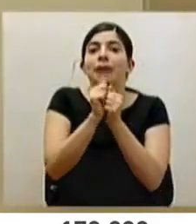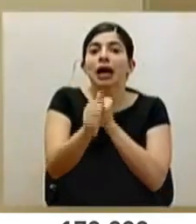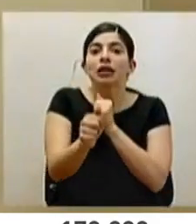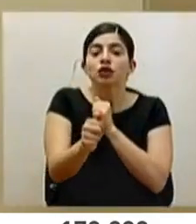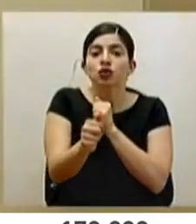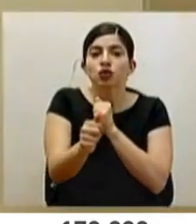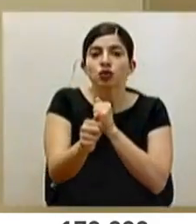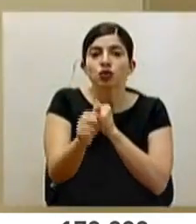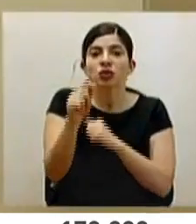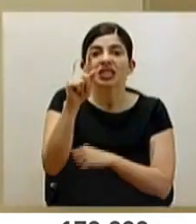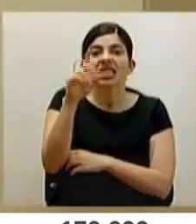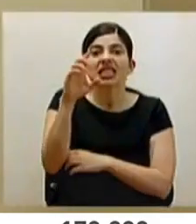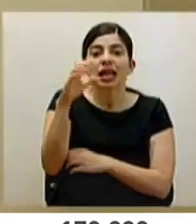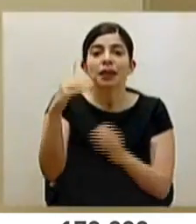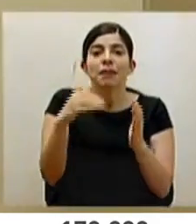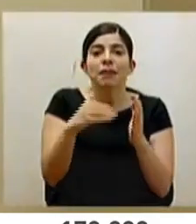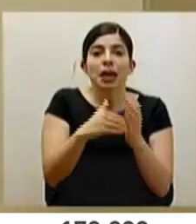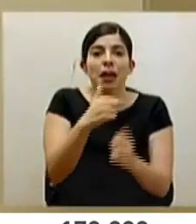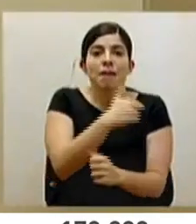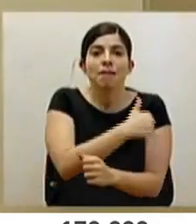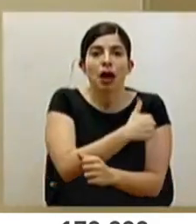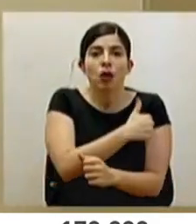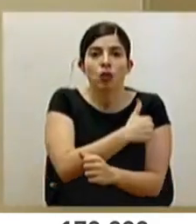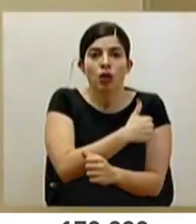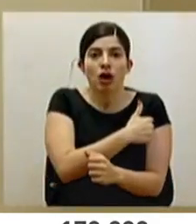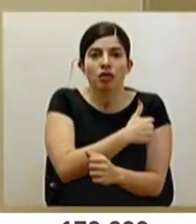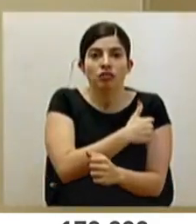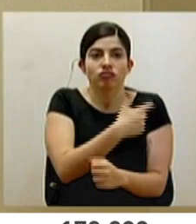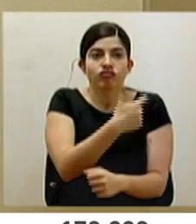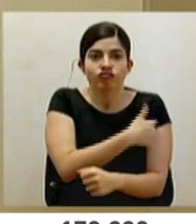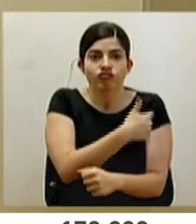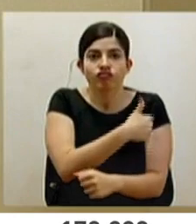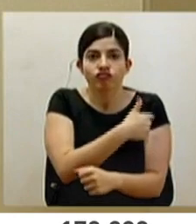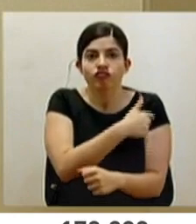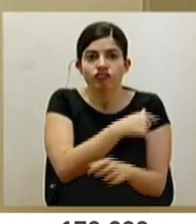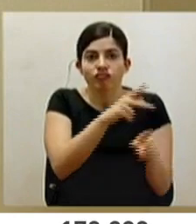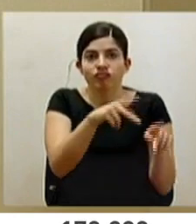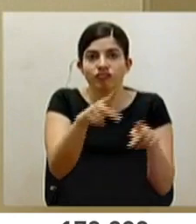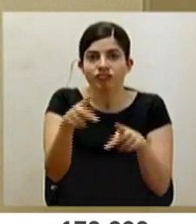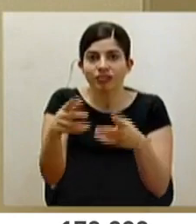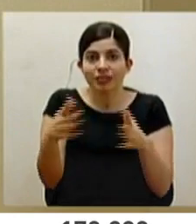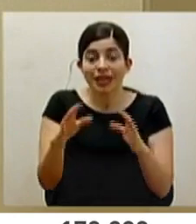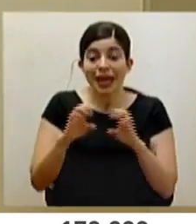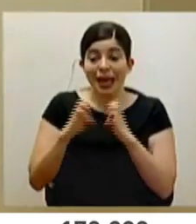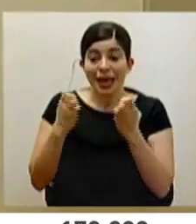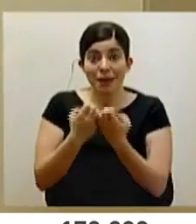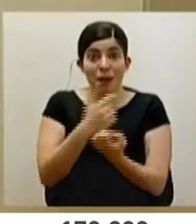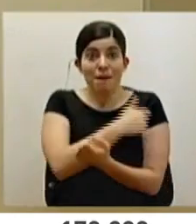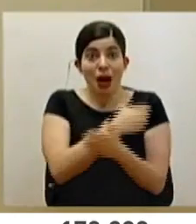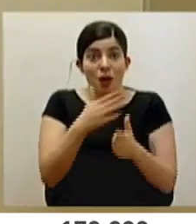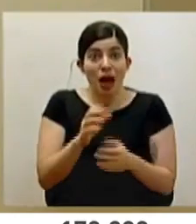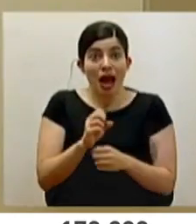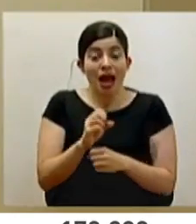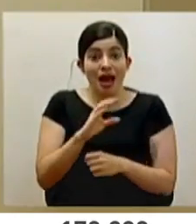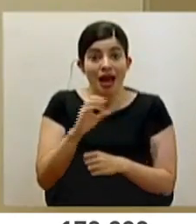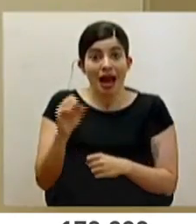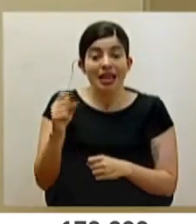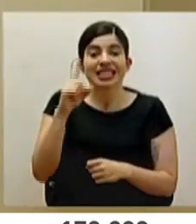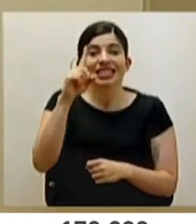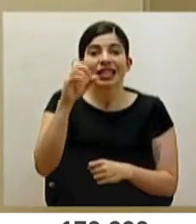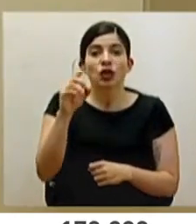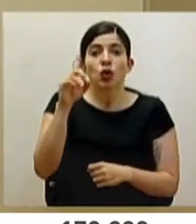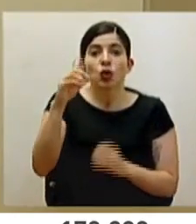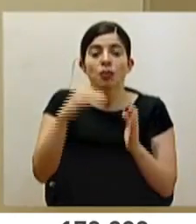las 100.000 vacunas aplicadas. De hecho, los equipos vacunadores de la caja han aplicado 101